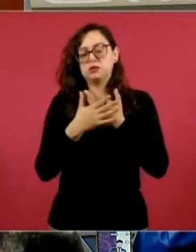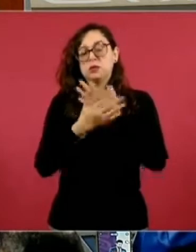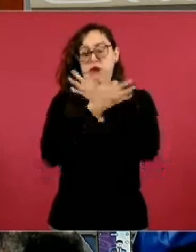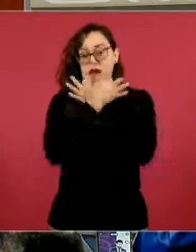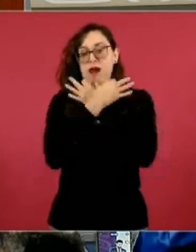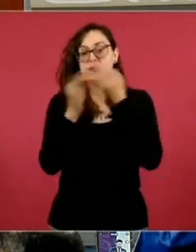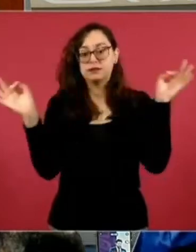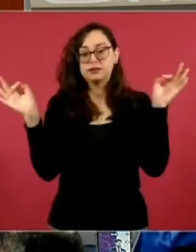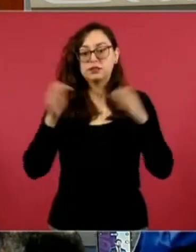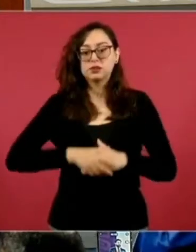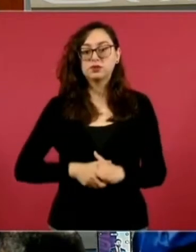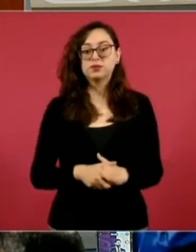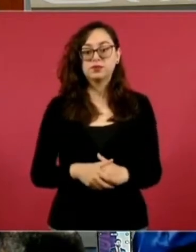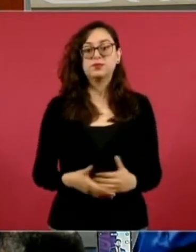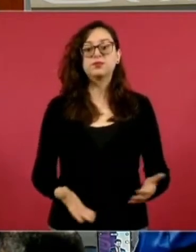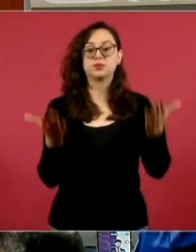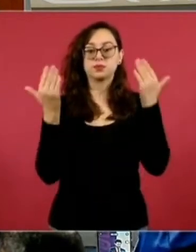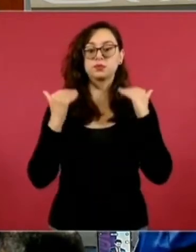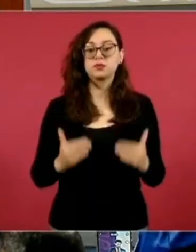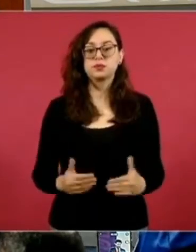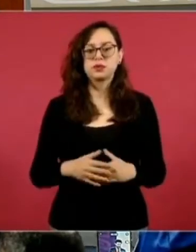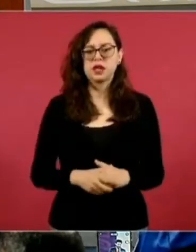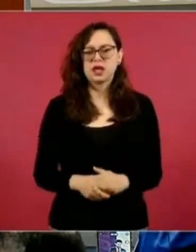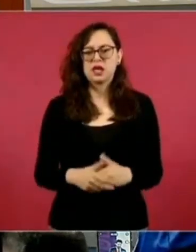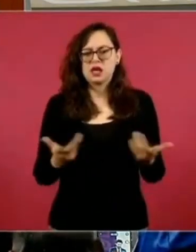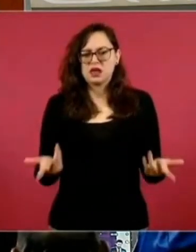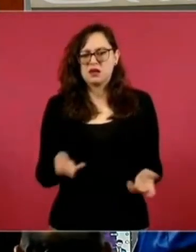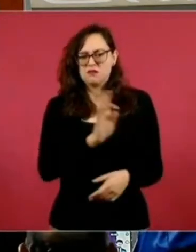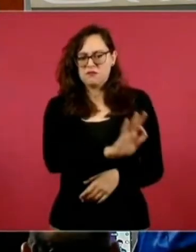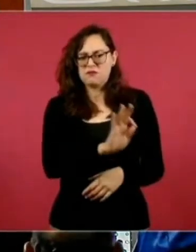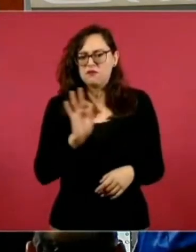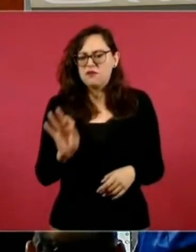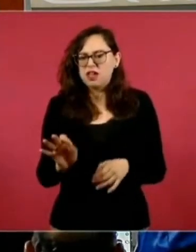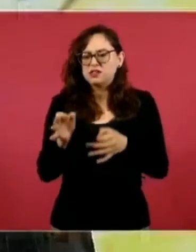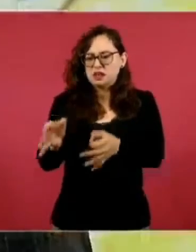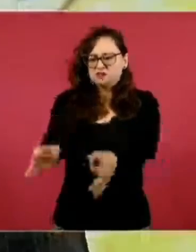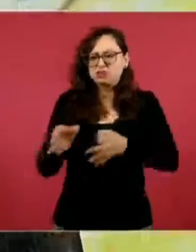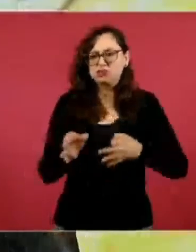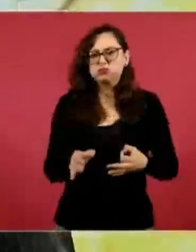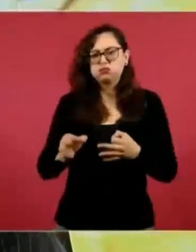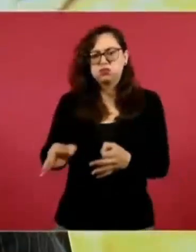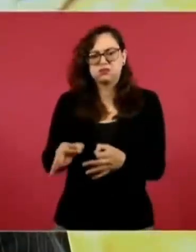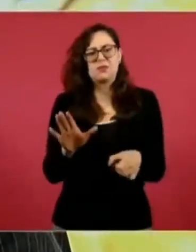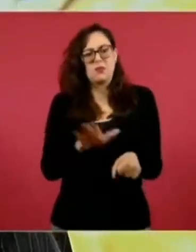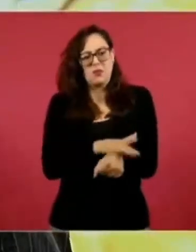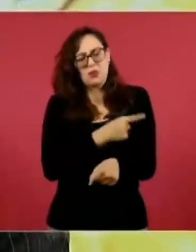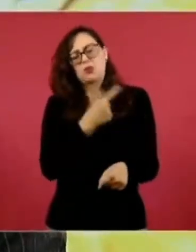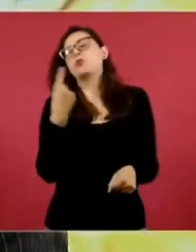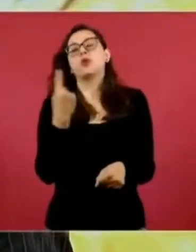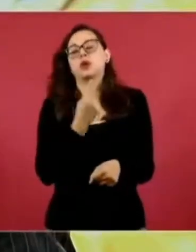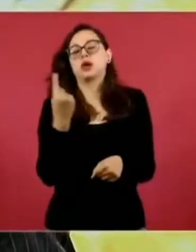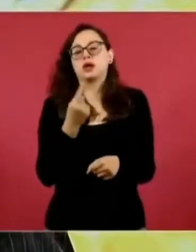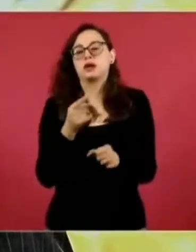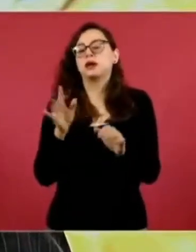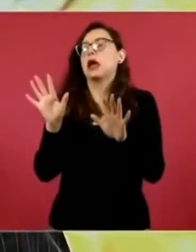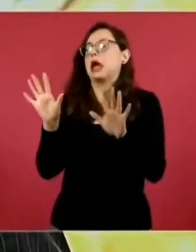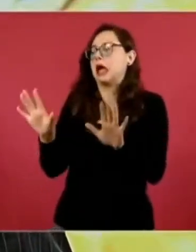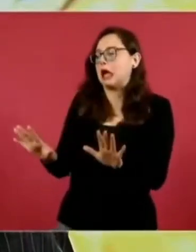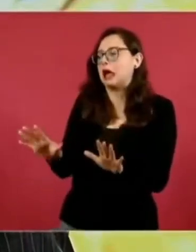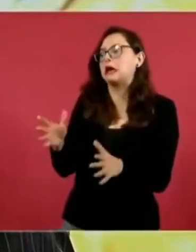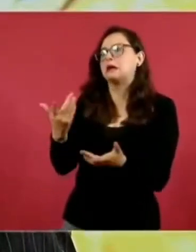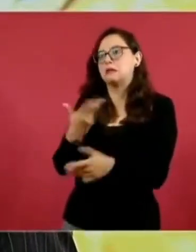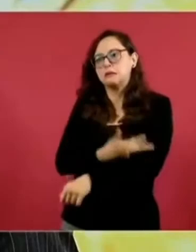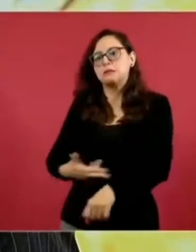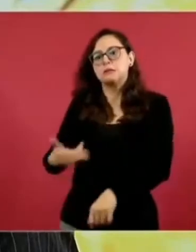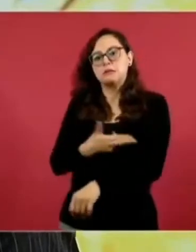También comentar que el sindicato justificó el calendario de sus elecciones para contar con el tiempo suficiente para preparar. Como ahora saben, pues bueno, como